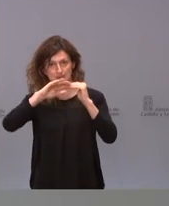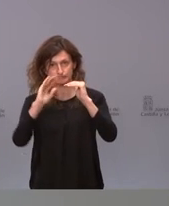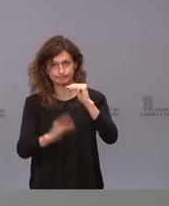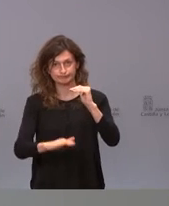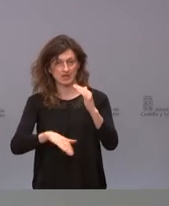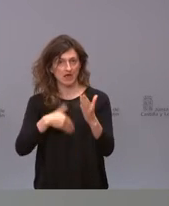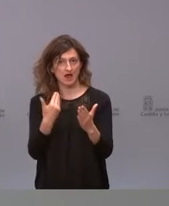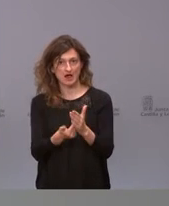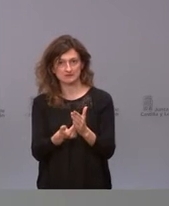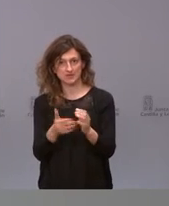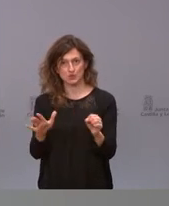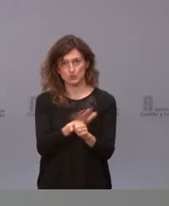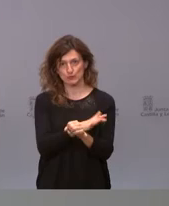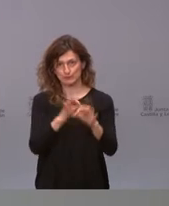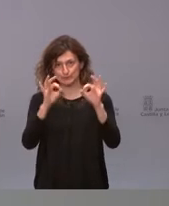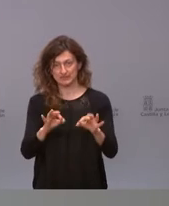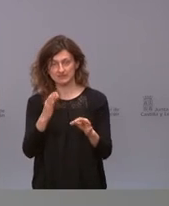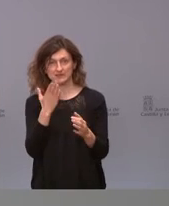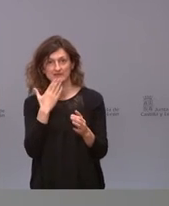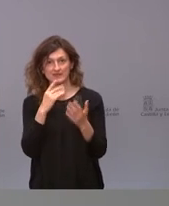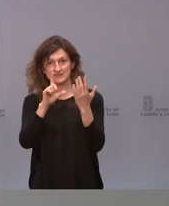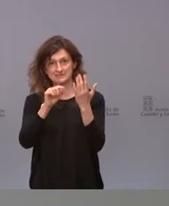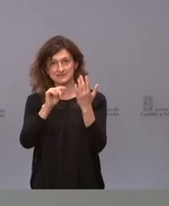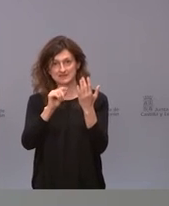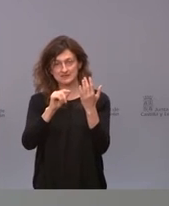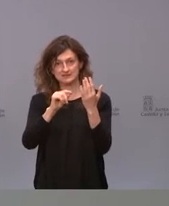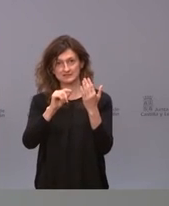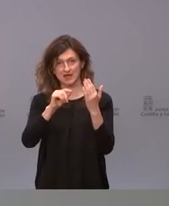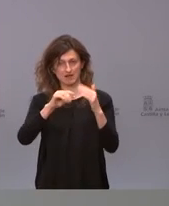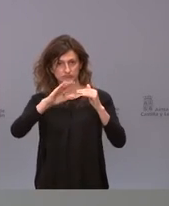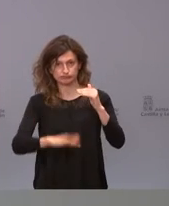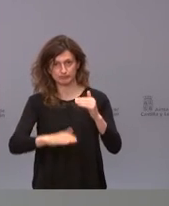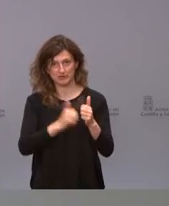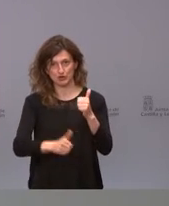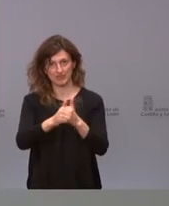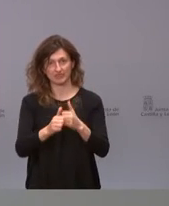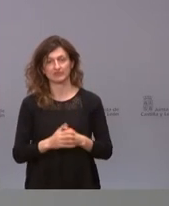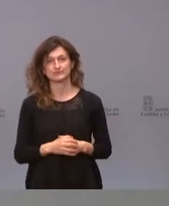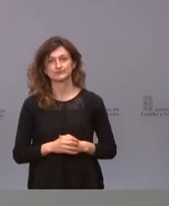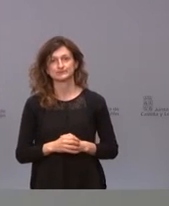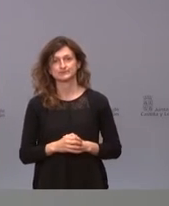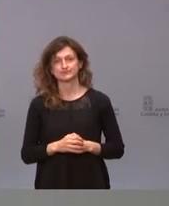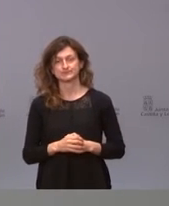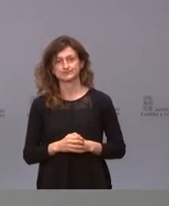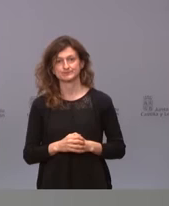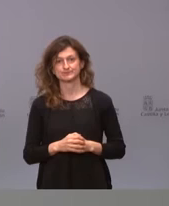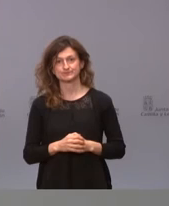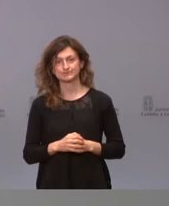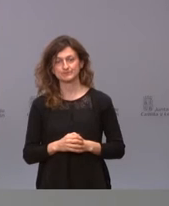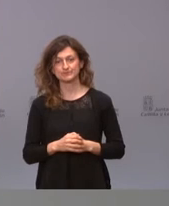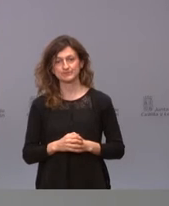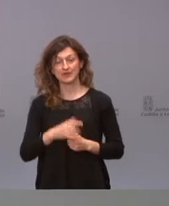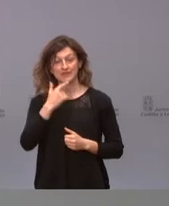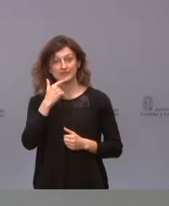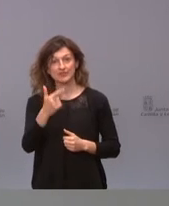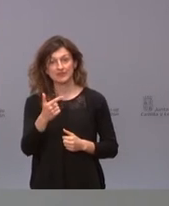hasta cubrir de 60 para arriba de manera prioritaria. A mí me gustaría relatarles el